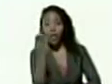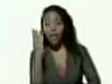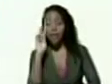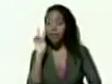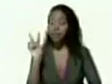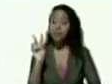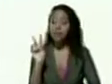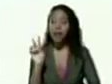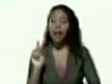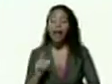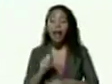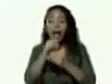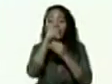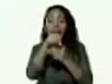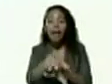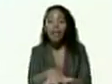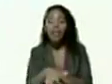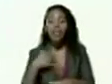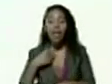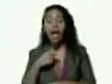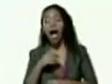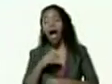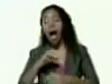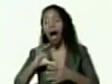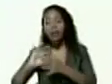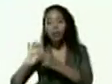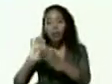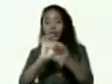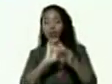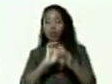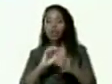articulación las raz